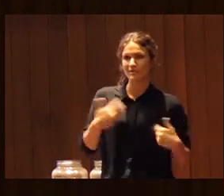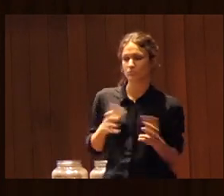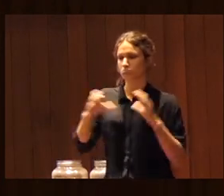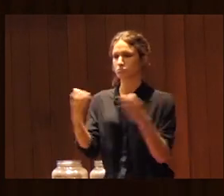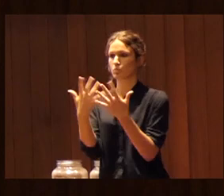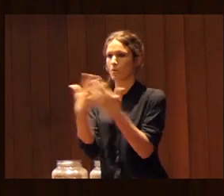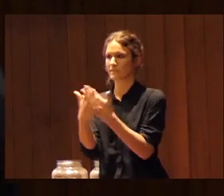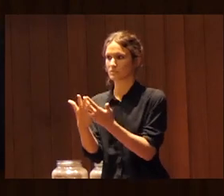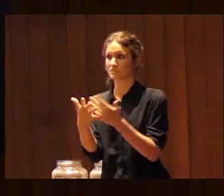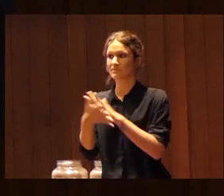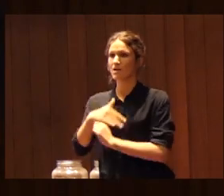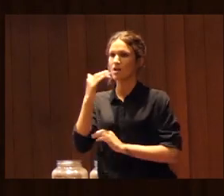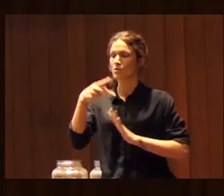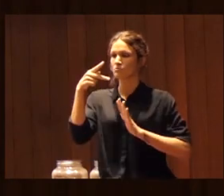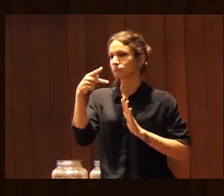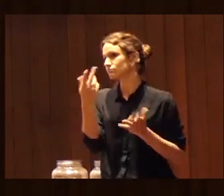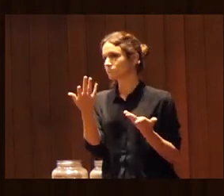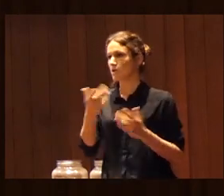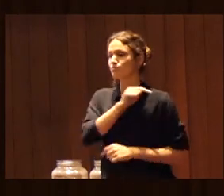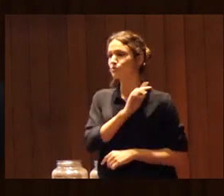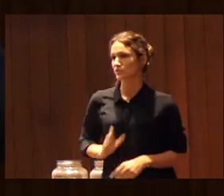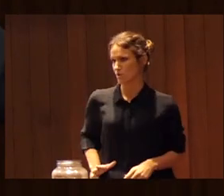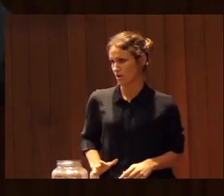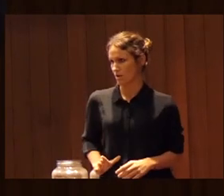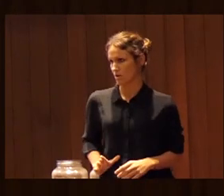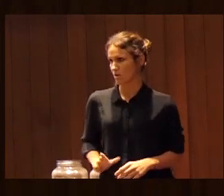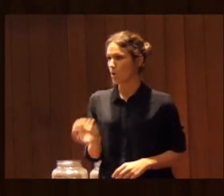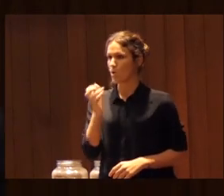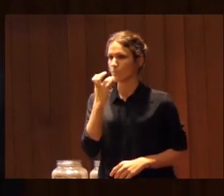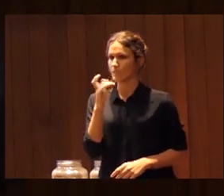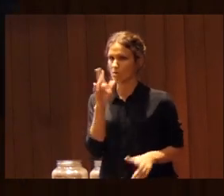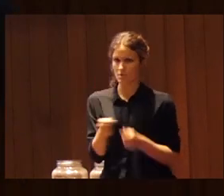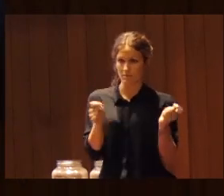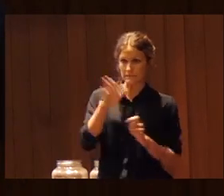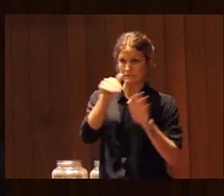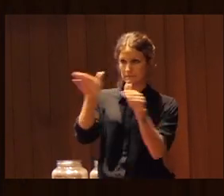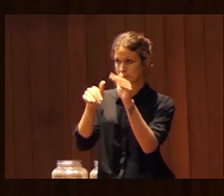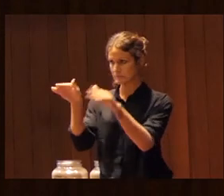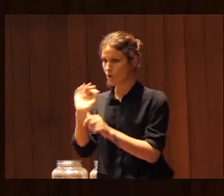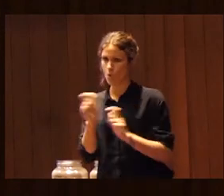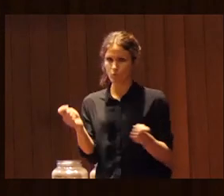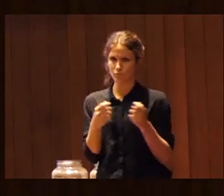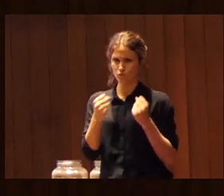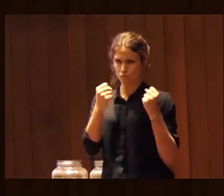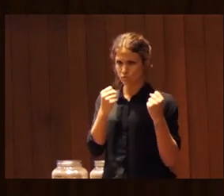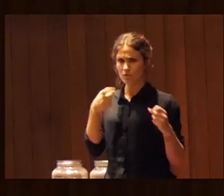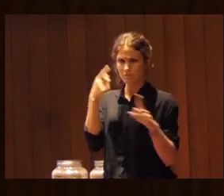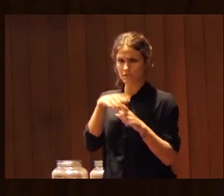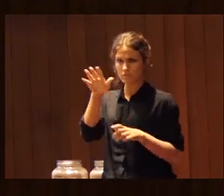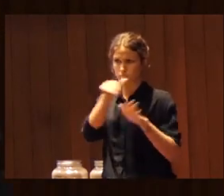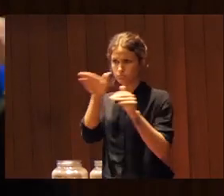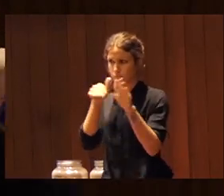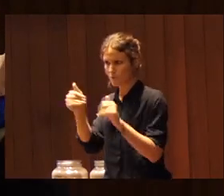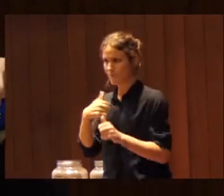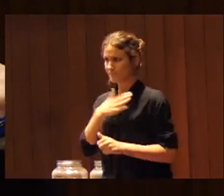transitoria o para el año que viene pretendo hacer una campaña de captación o una promoción más potente hablar no sé qué y quiero tener